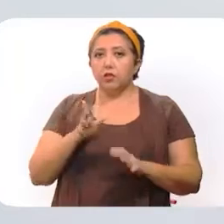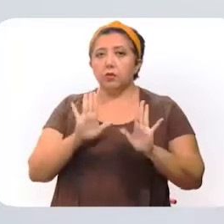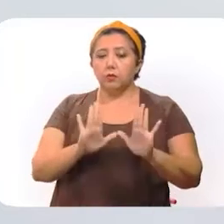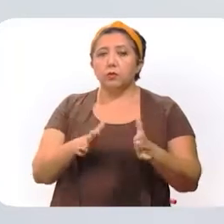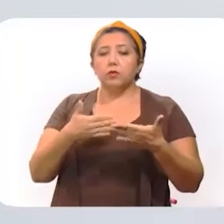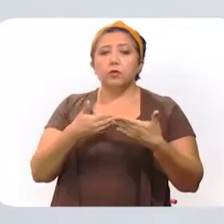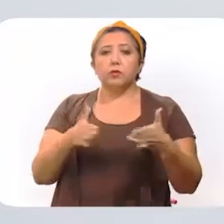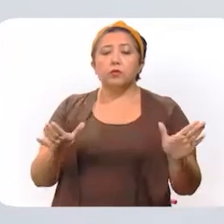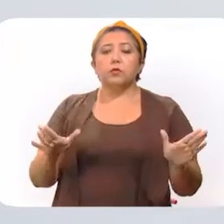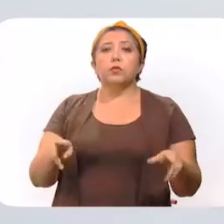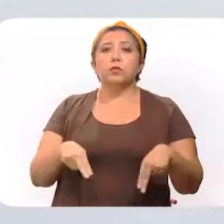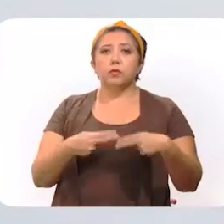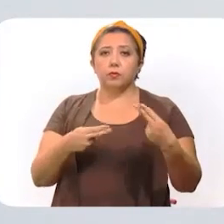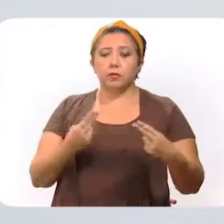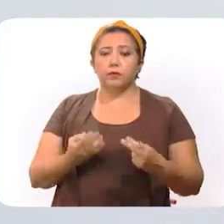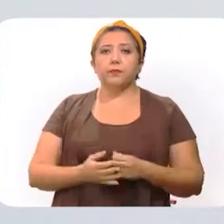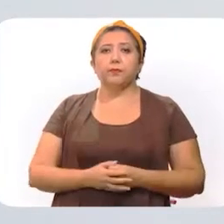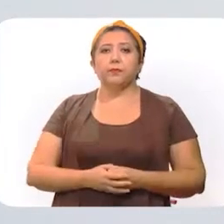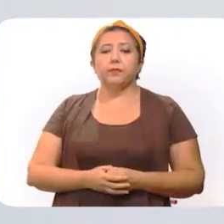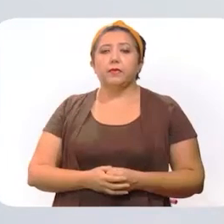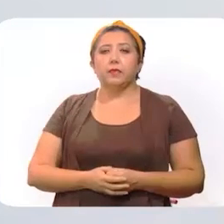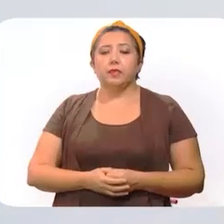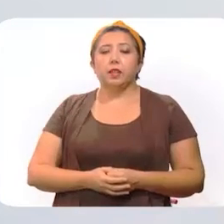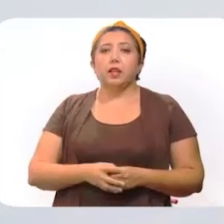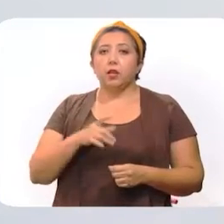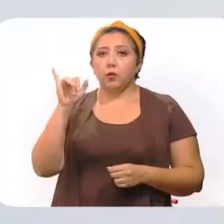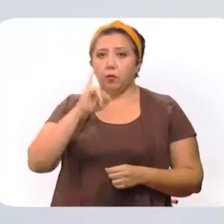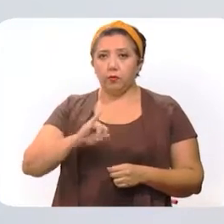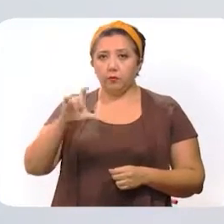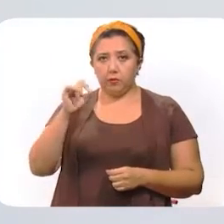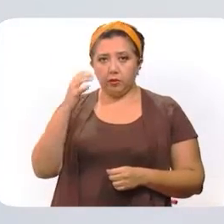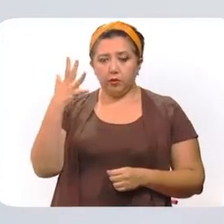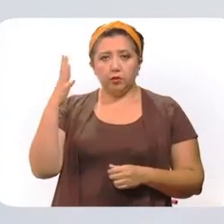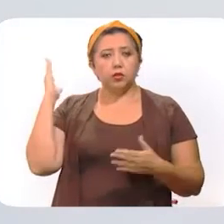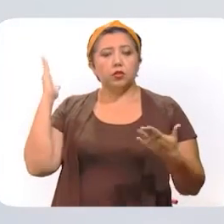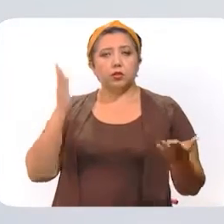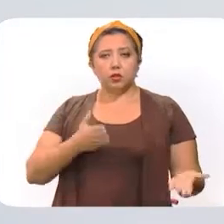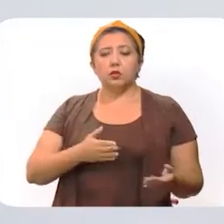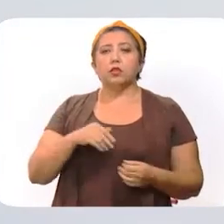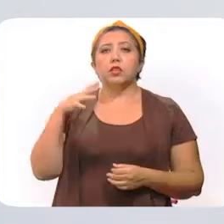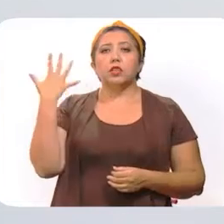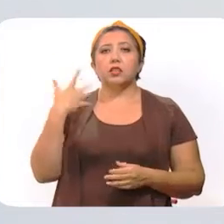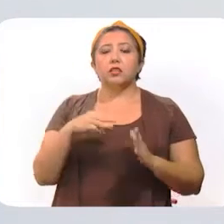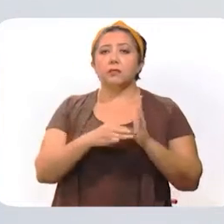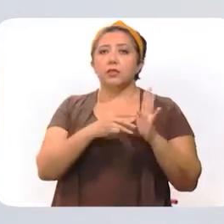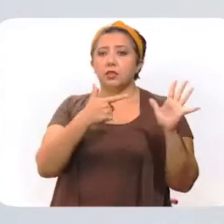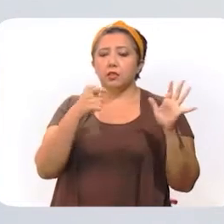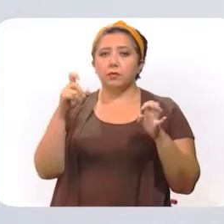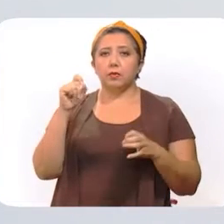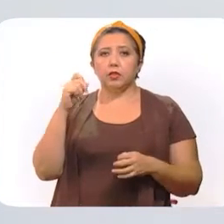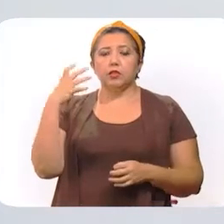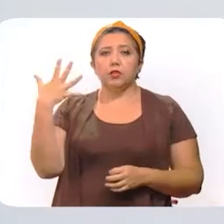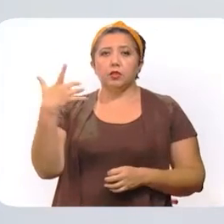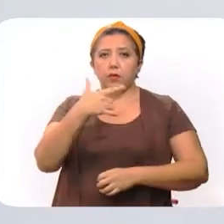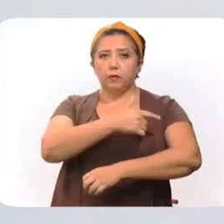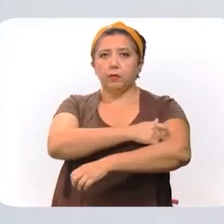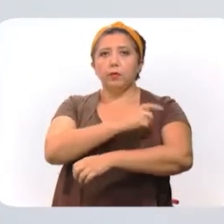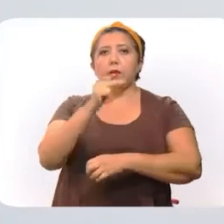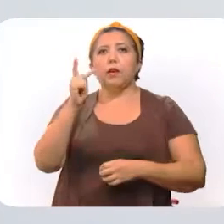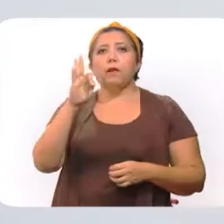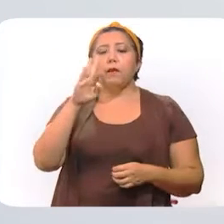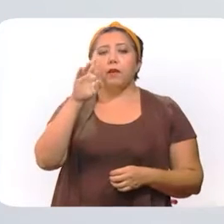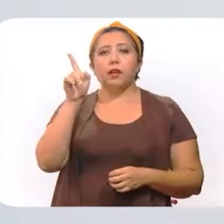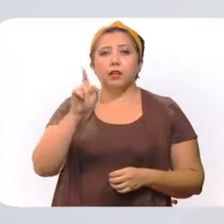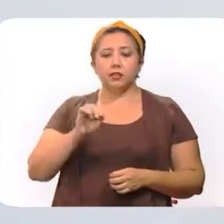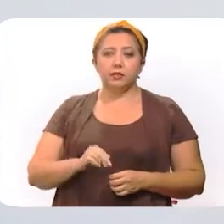interrumpir el proceso de reactivación económica. El jueves 25 se recibieron 10,725 dosis de vacuna Pfizer contra